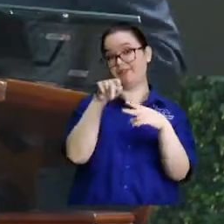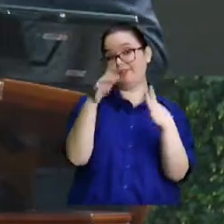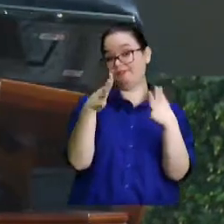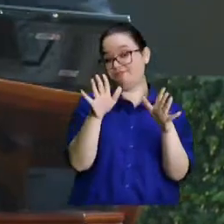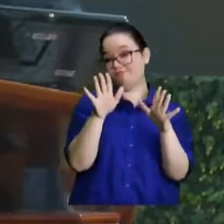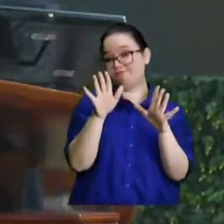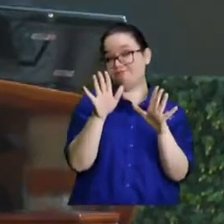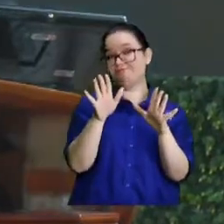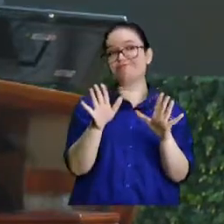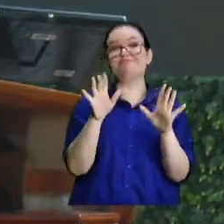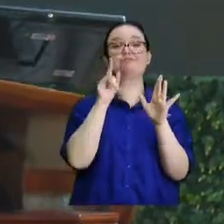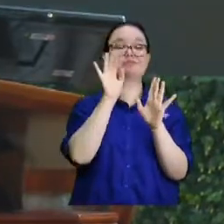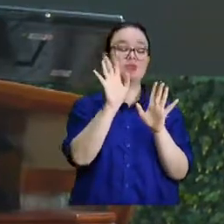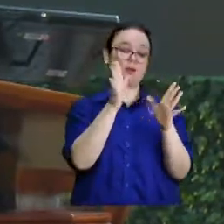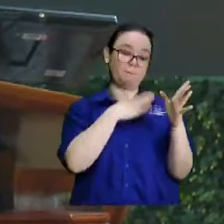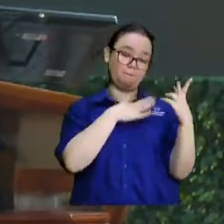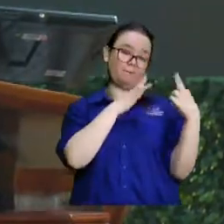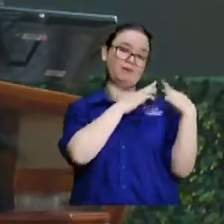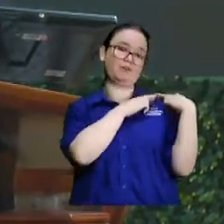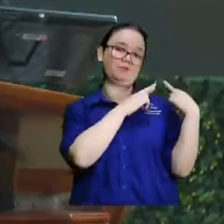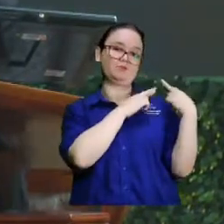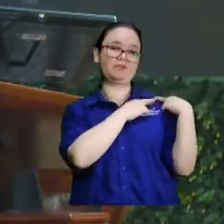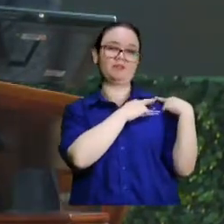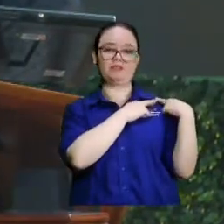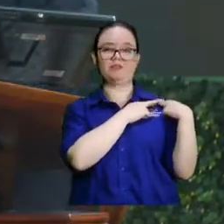como una responsabilidad.